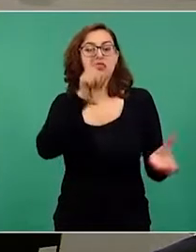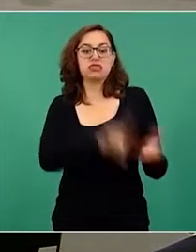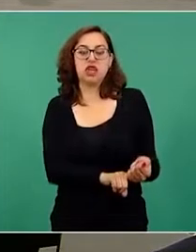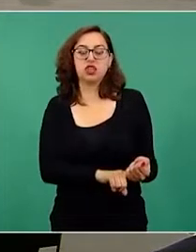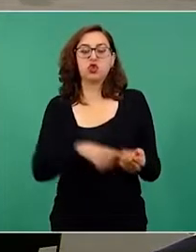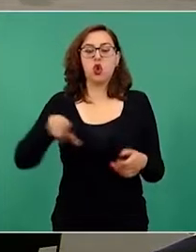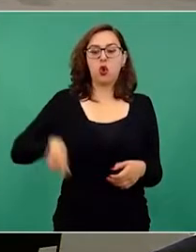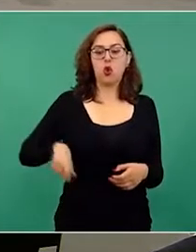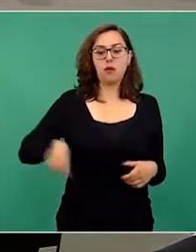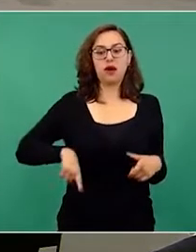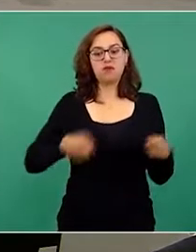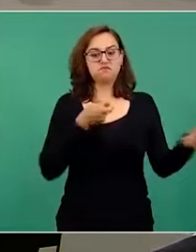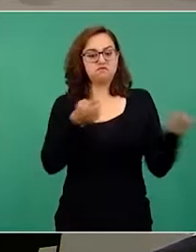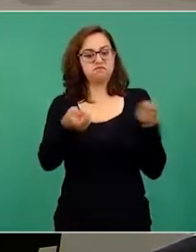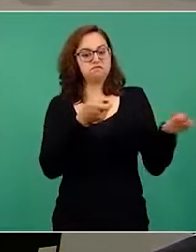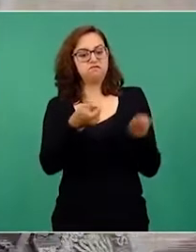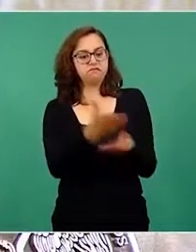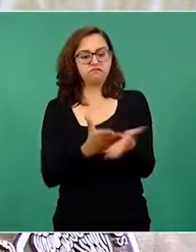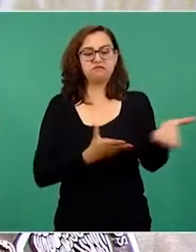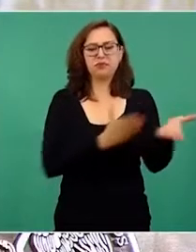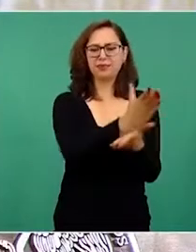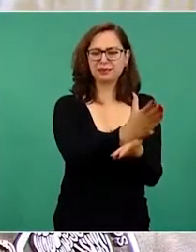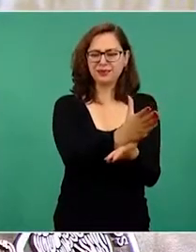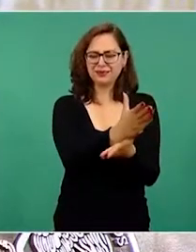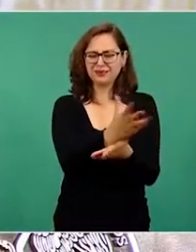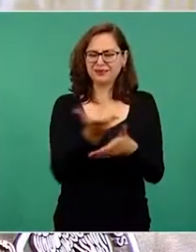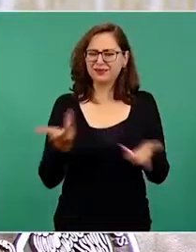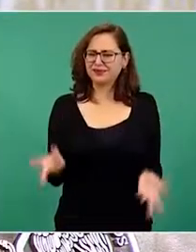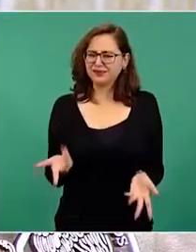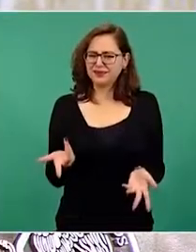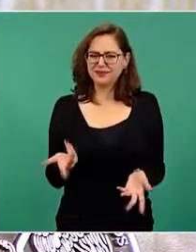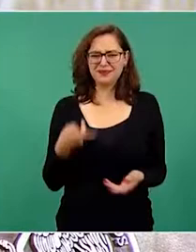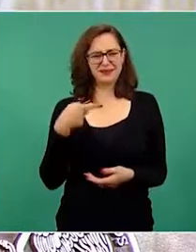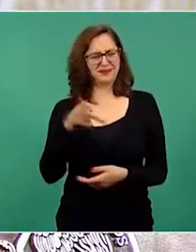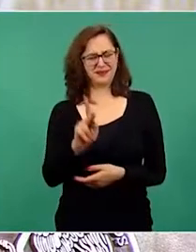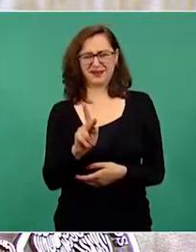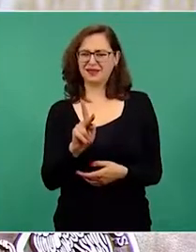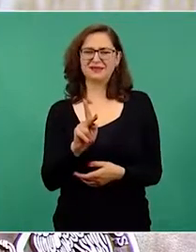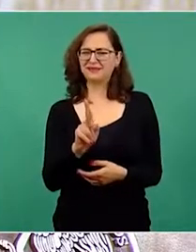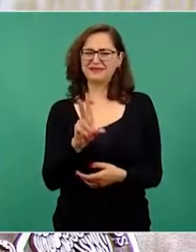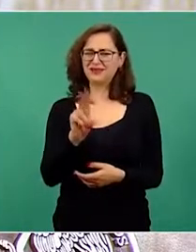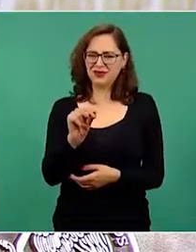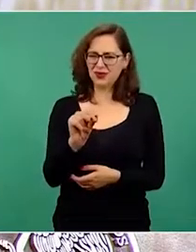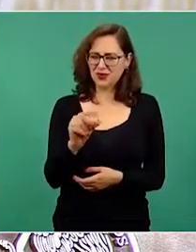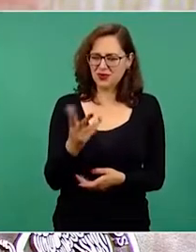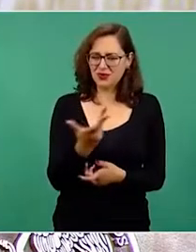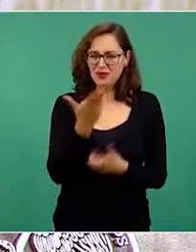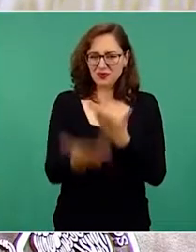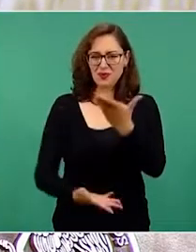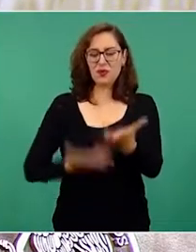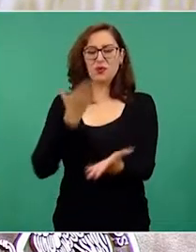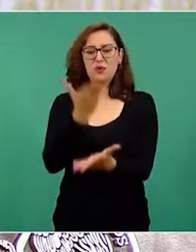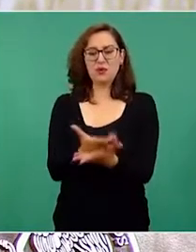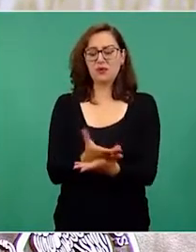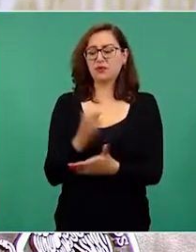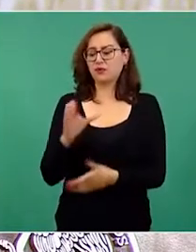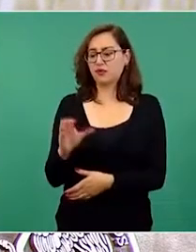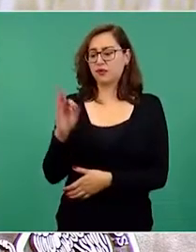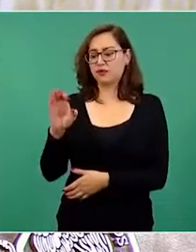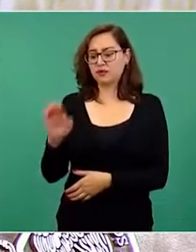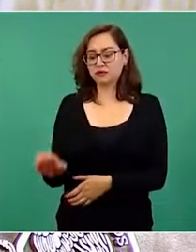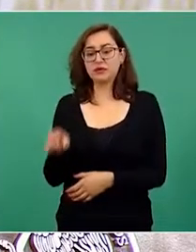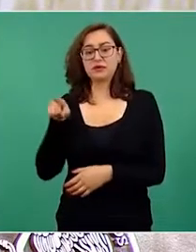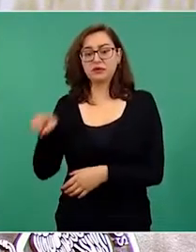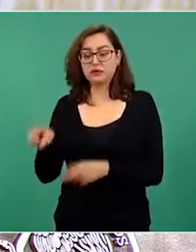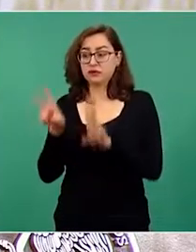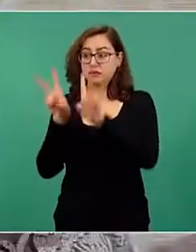impresión de que la Comisión va a intervenir a las empresas cuando en realidad se propone que la Comisión asuma el control del sector